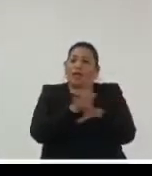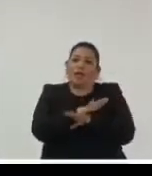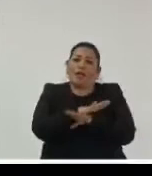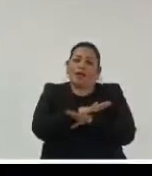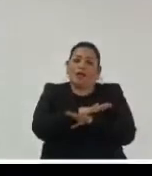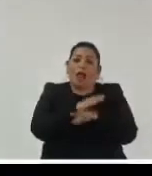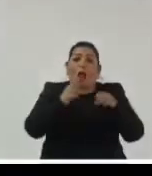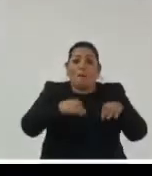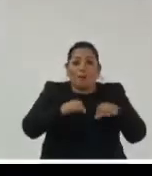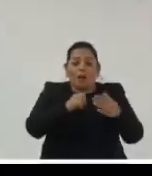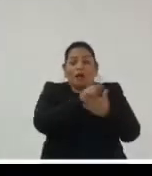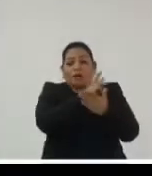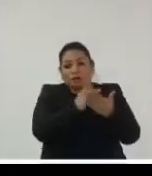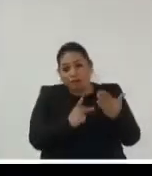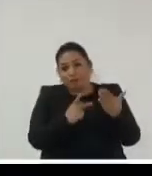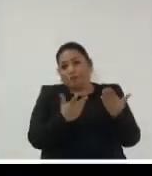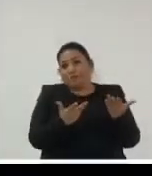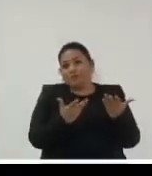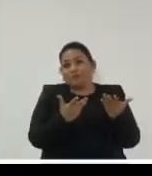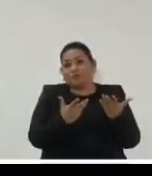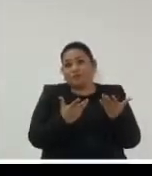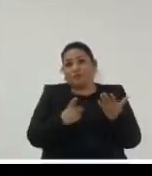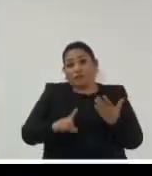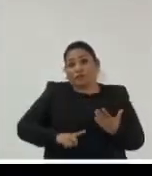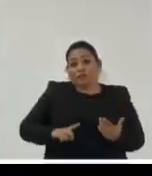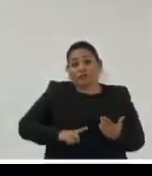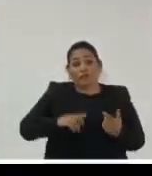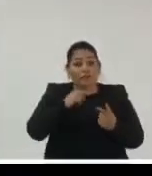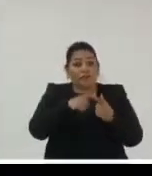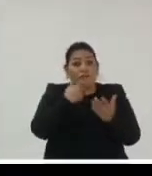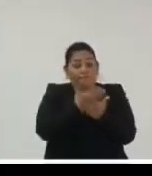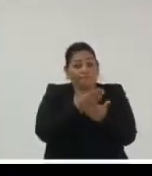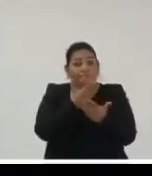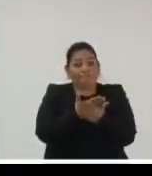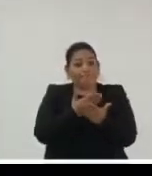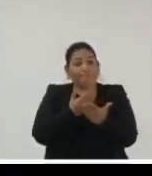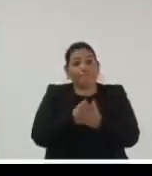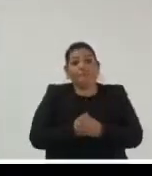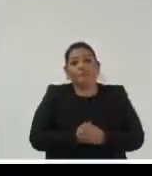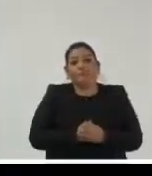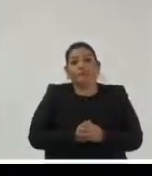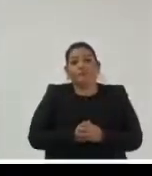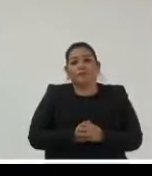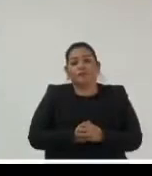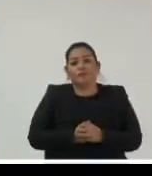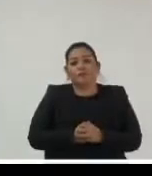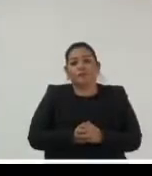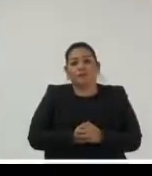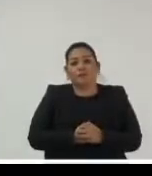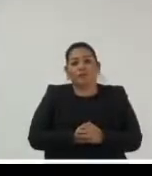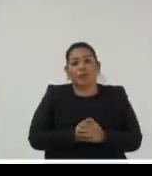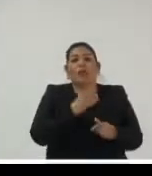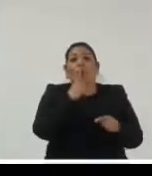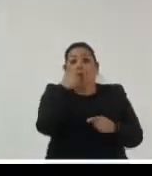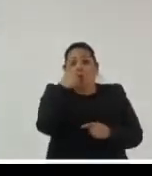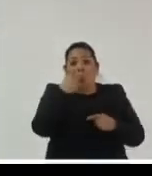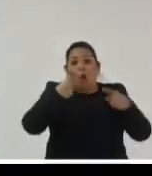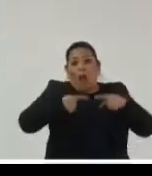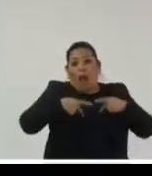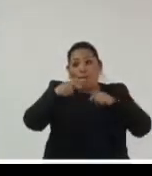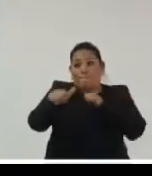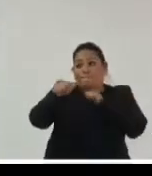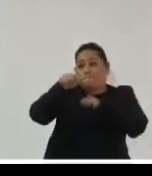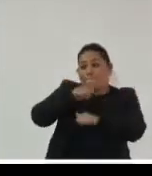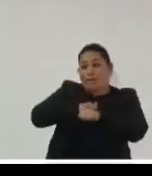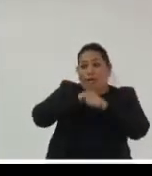los procesos de lo que la función pública nos pide era lo más que habíamos logrado era poner una persona haciendo trabajo